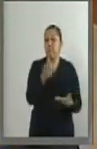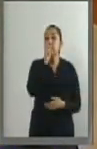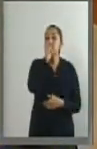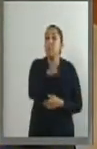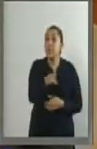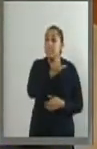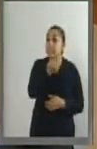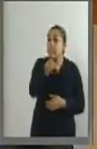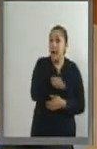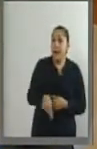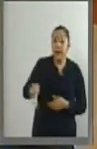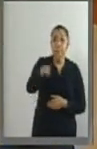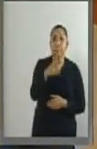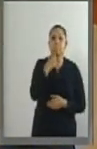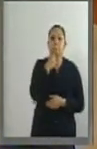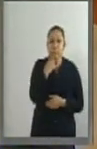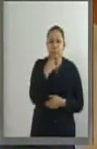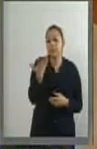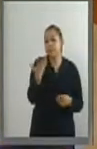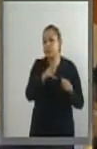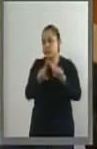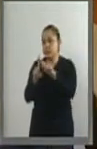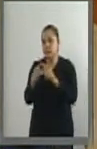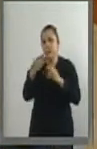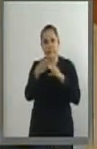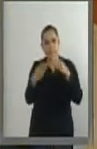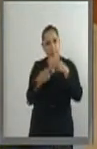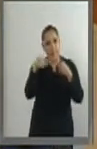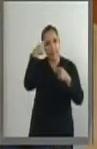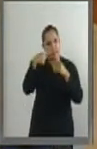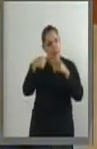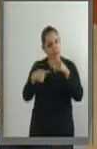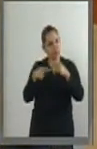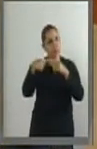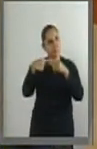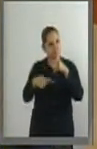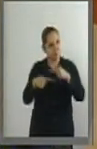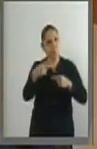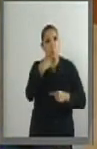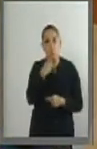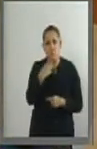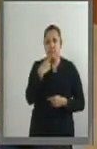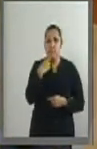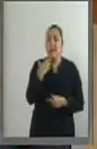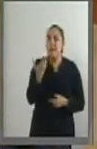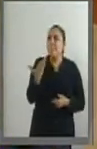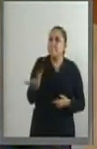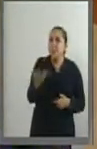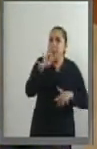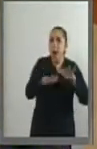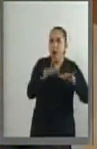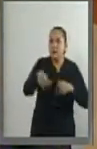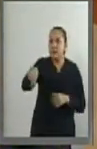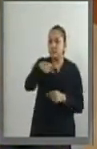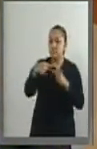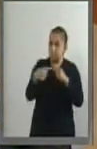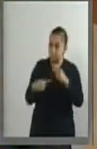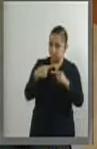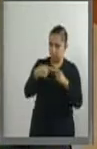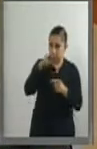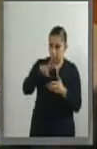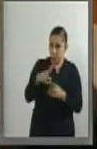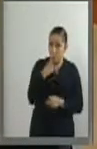materiales reutilizables, con frecuencia es obstaculizado desde